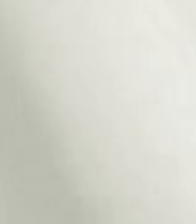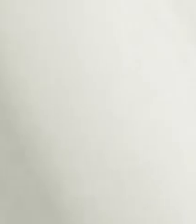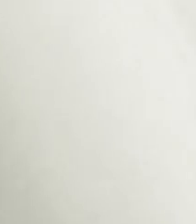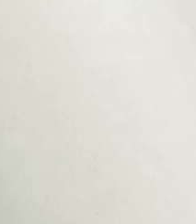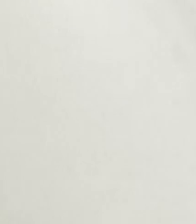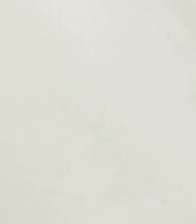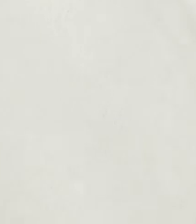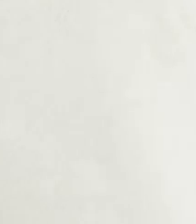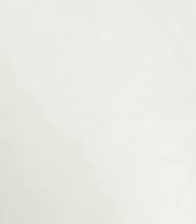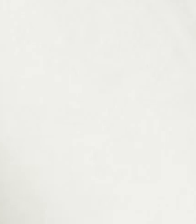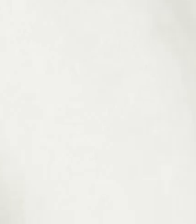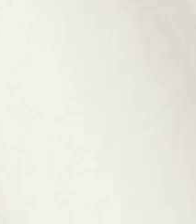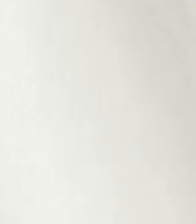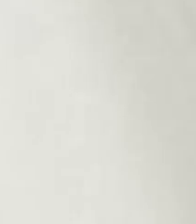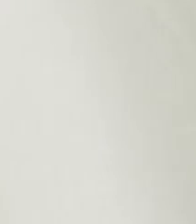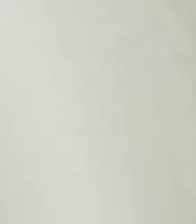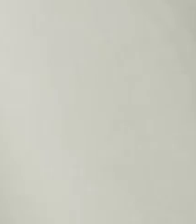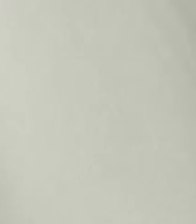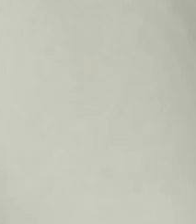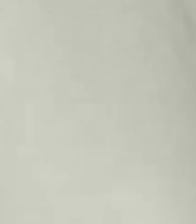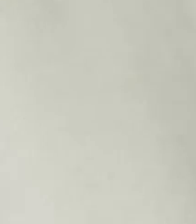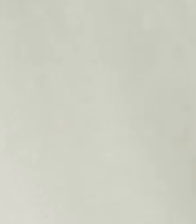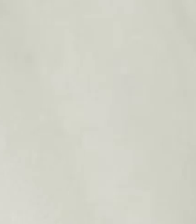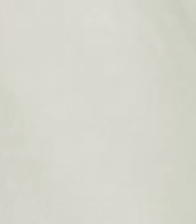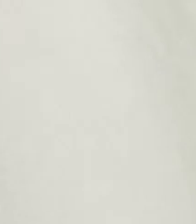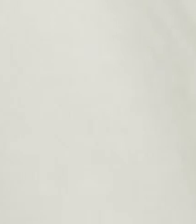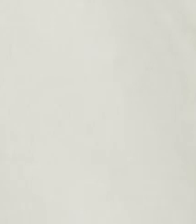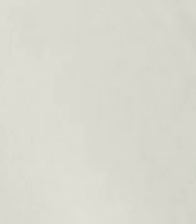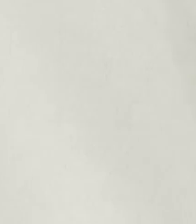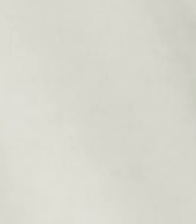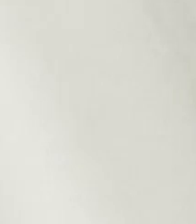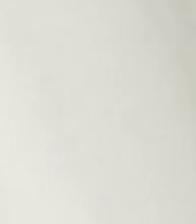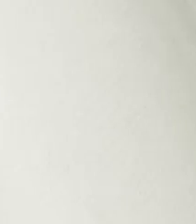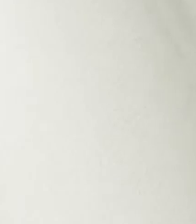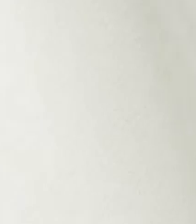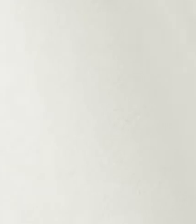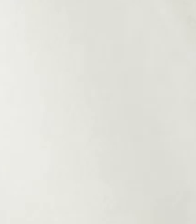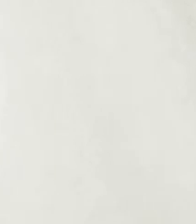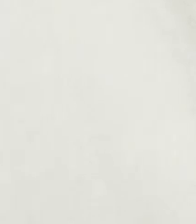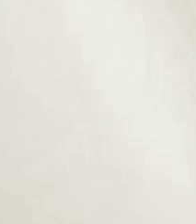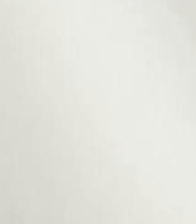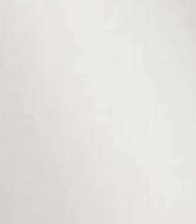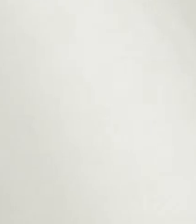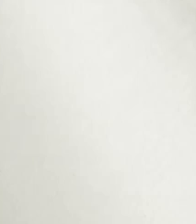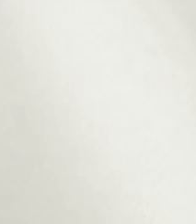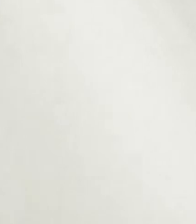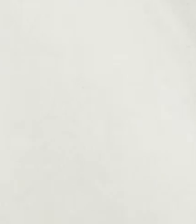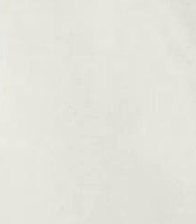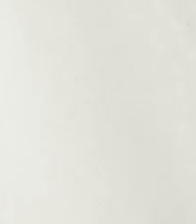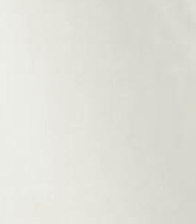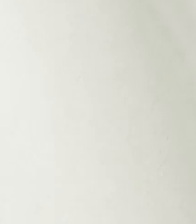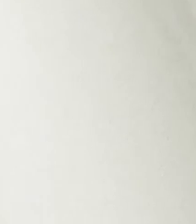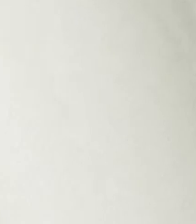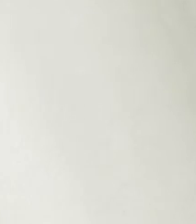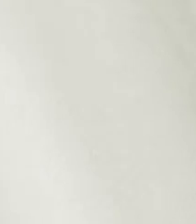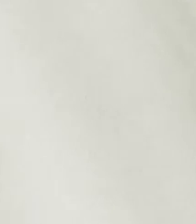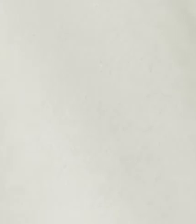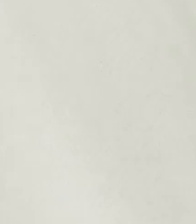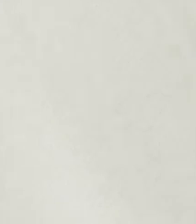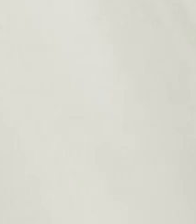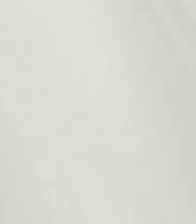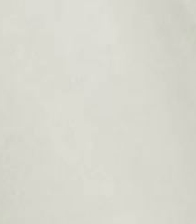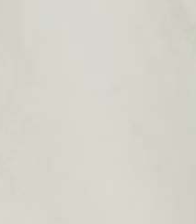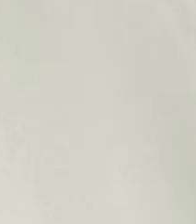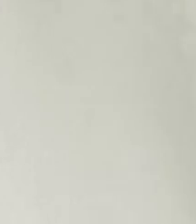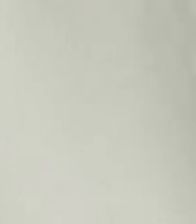resguardo domiciliario del 30 de marzo al 30 de abril de 2020, es decir, limitación voluntaria de movilidad sin salir